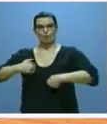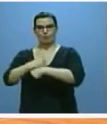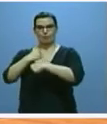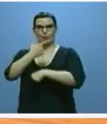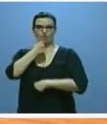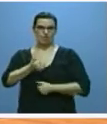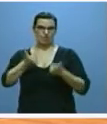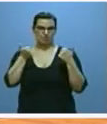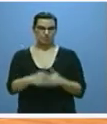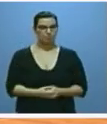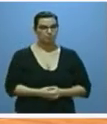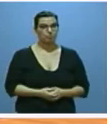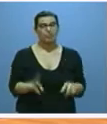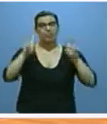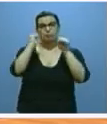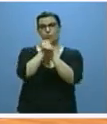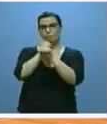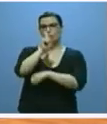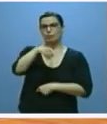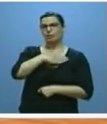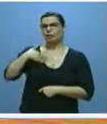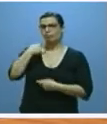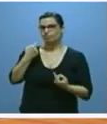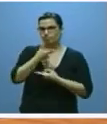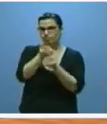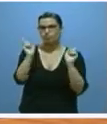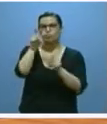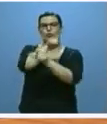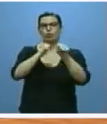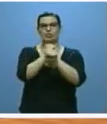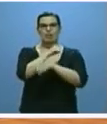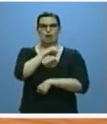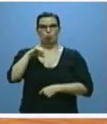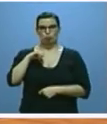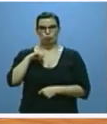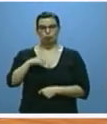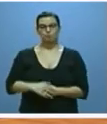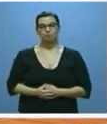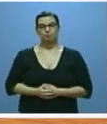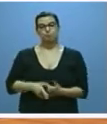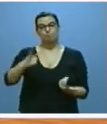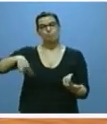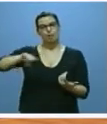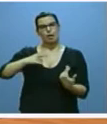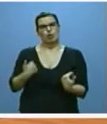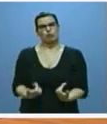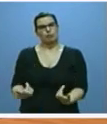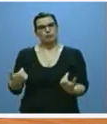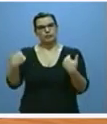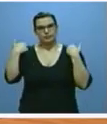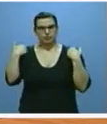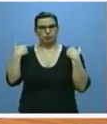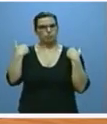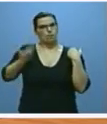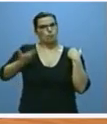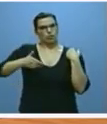En materia de empleo quiero hacer también una referencia especial a los trabajadores autónomos. Estos tienen un peso muy elevado en Castilla y León